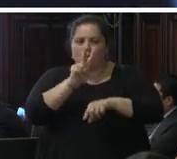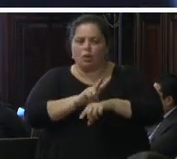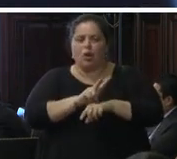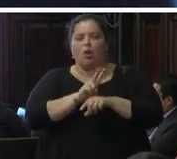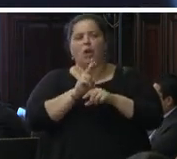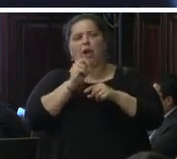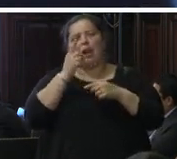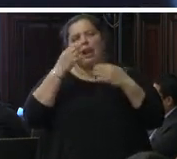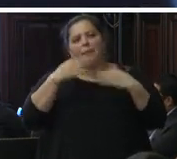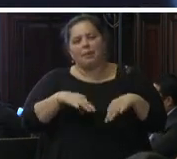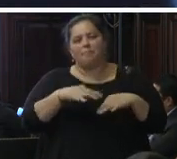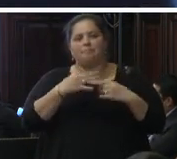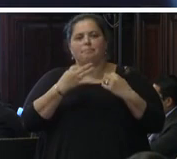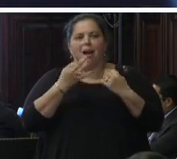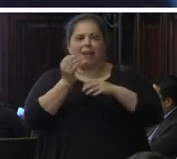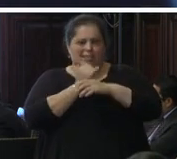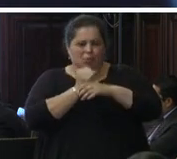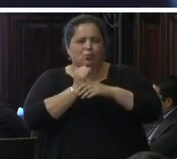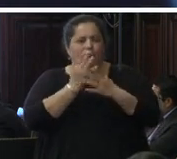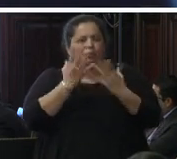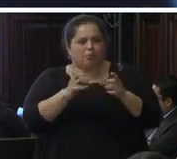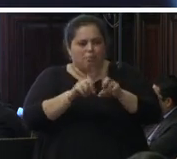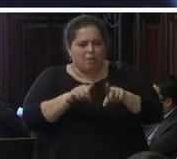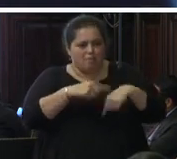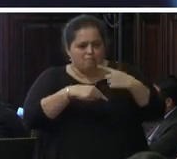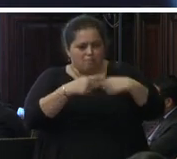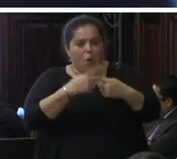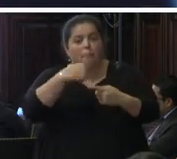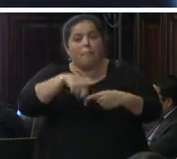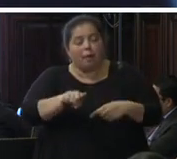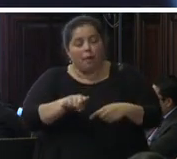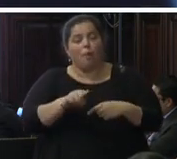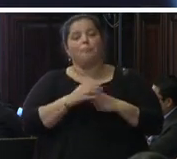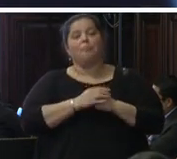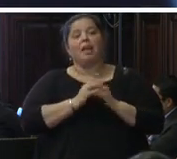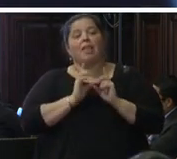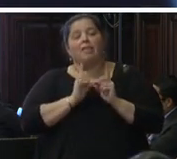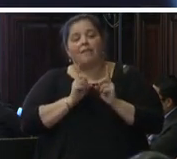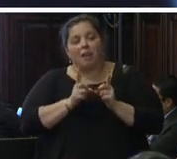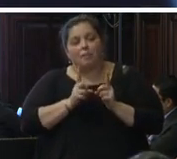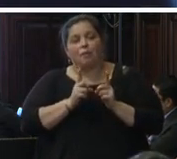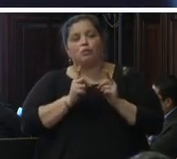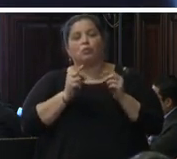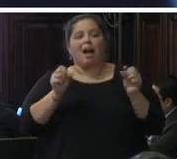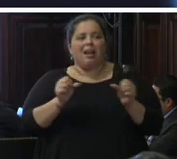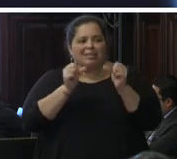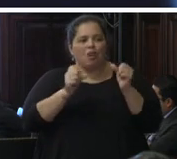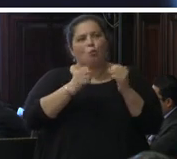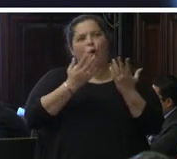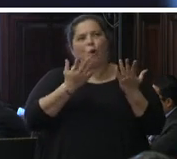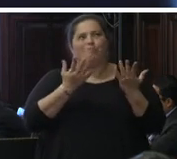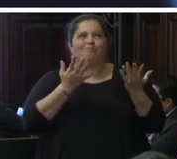constitucional pero salvo la armonización con estos